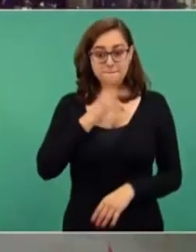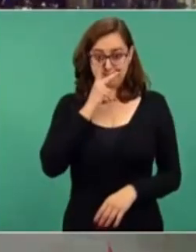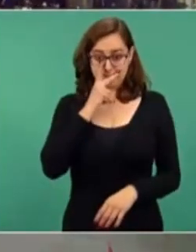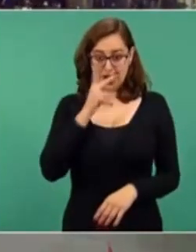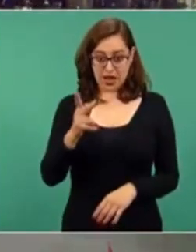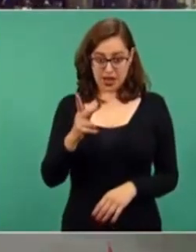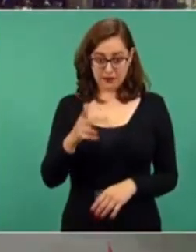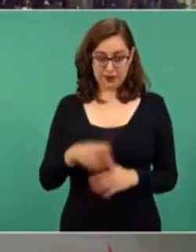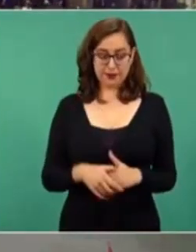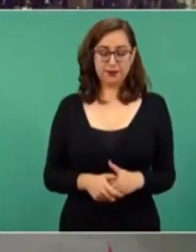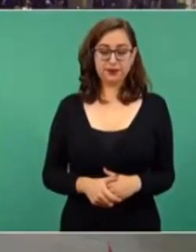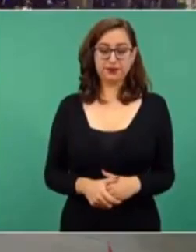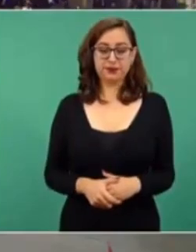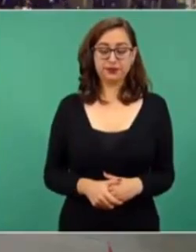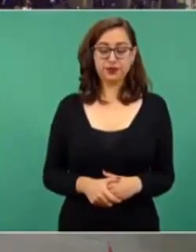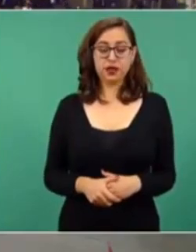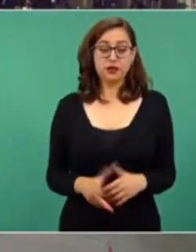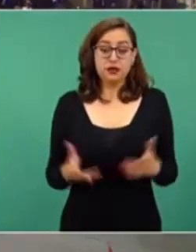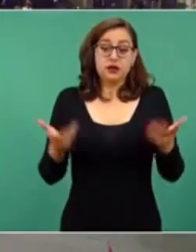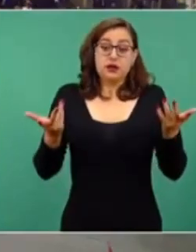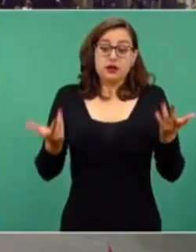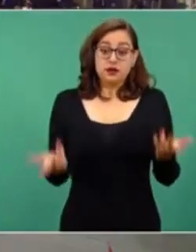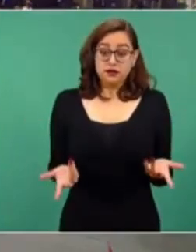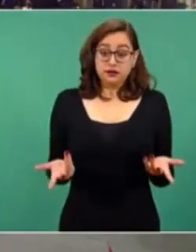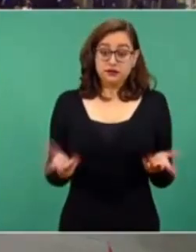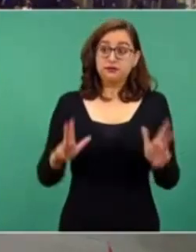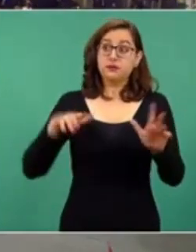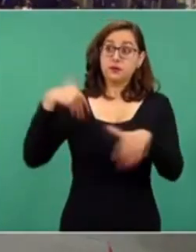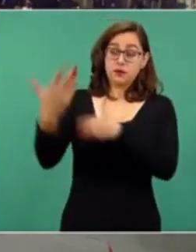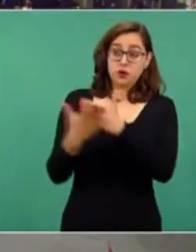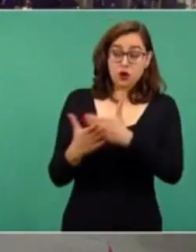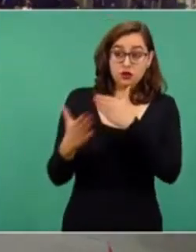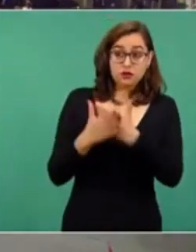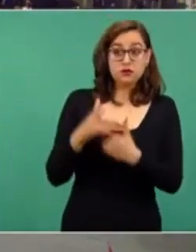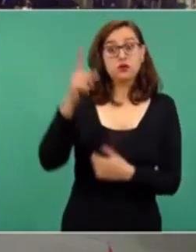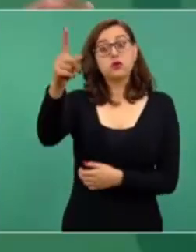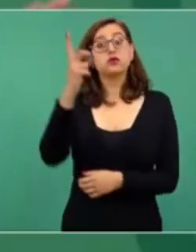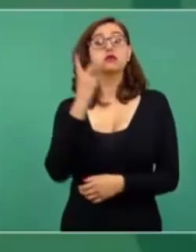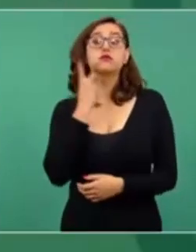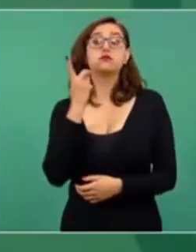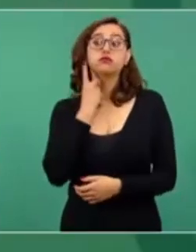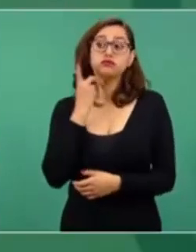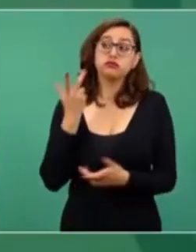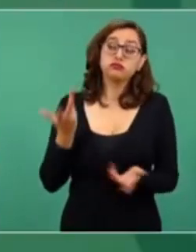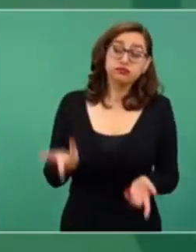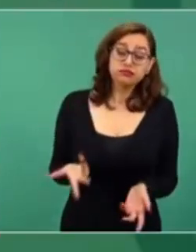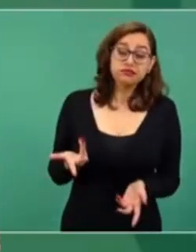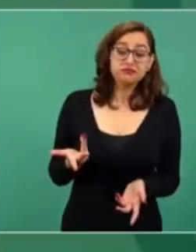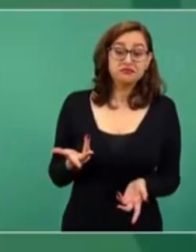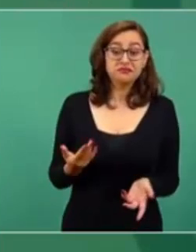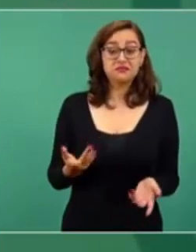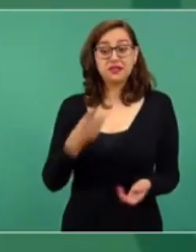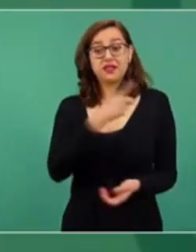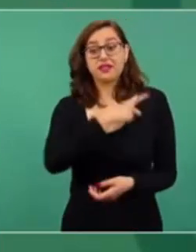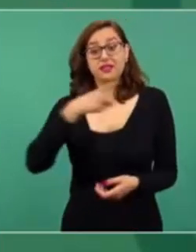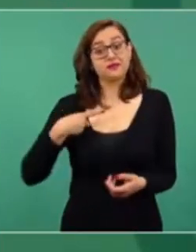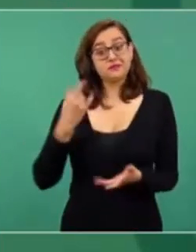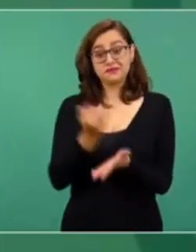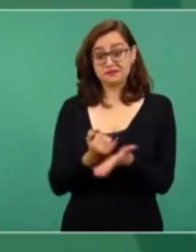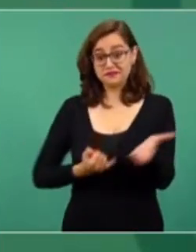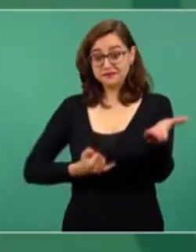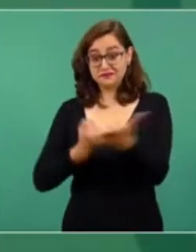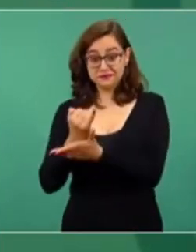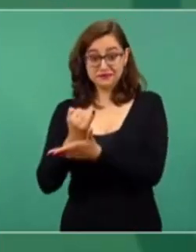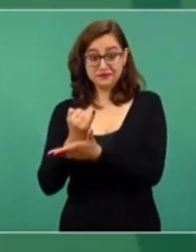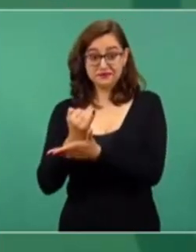Entonces, los legisladores van ahora a